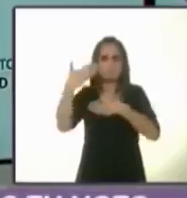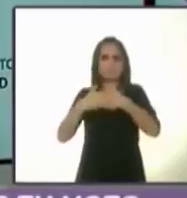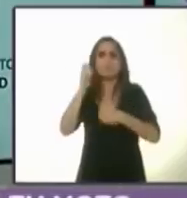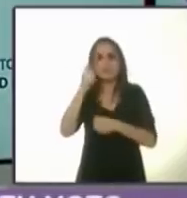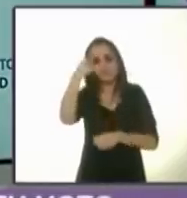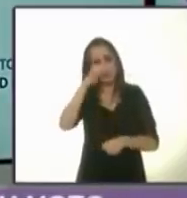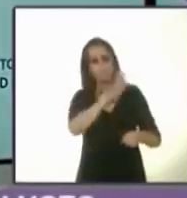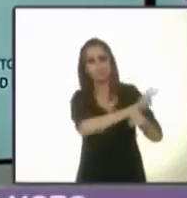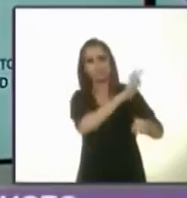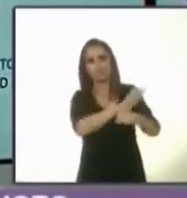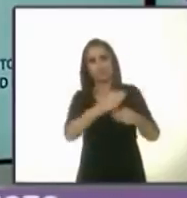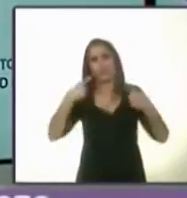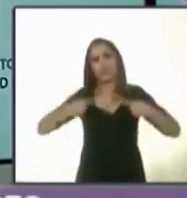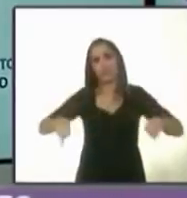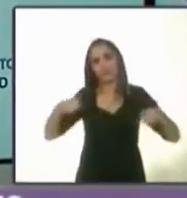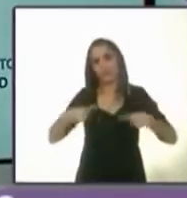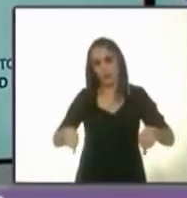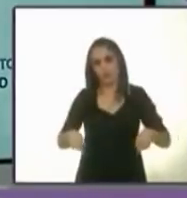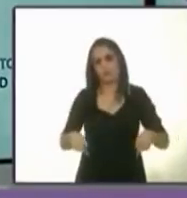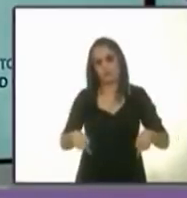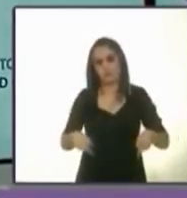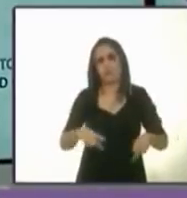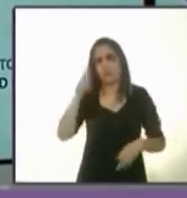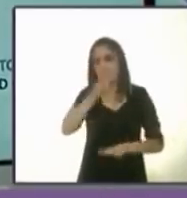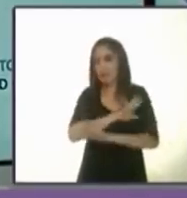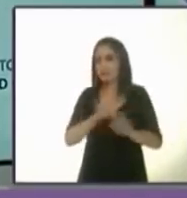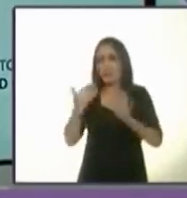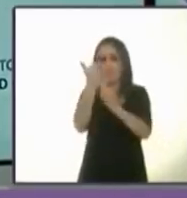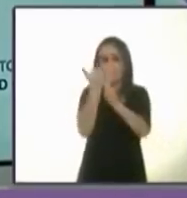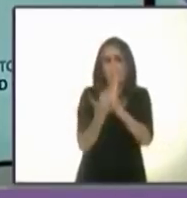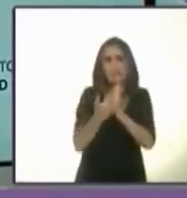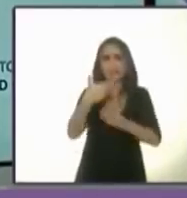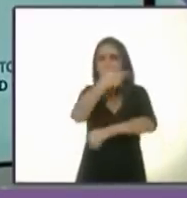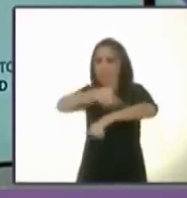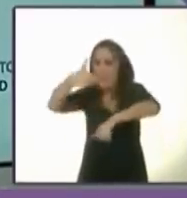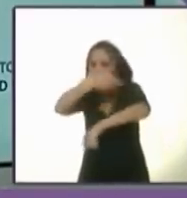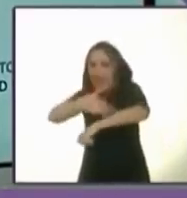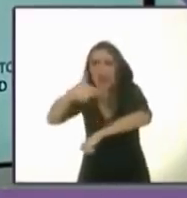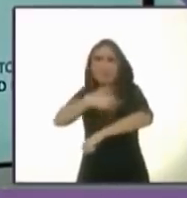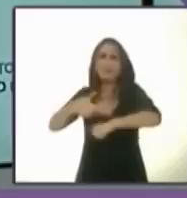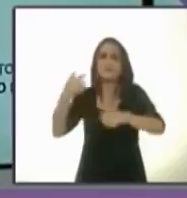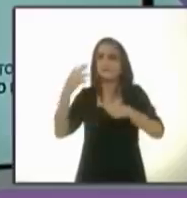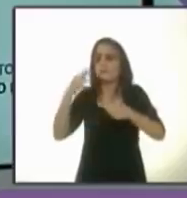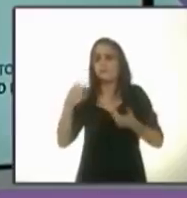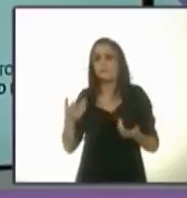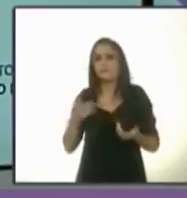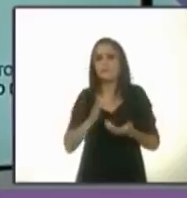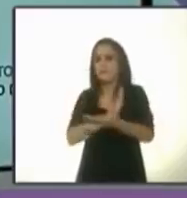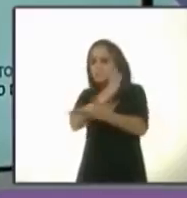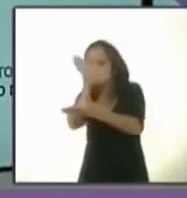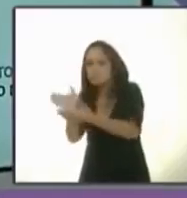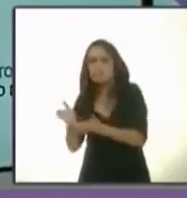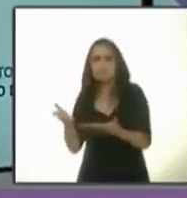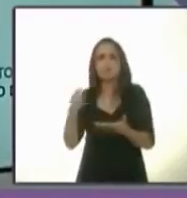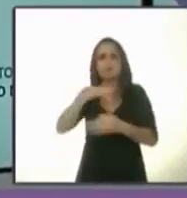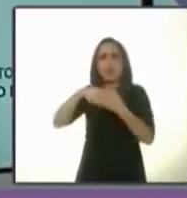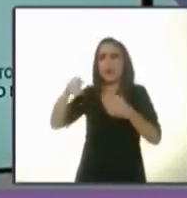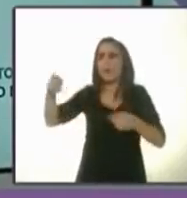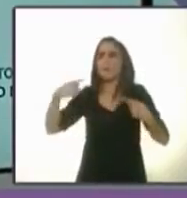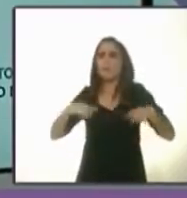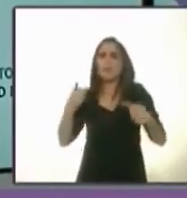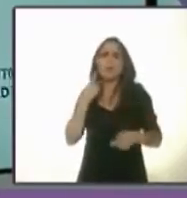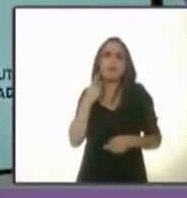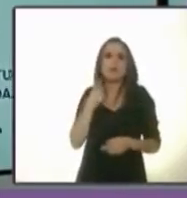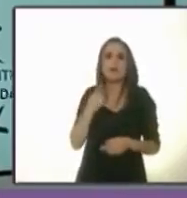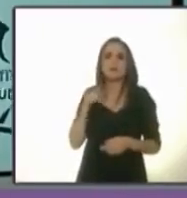de los ciudadanos. Es necesario reducir todos los trámites y todas las trabas que ponen los partidos